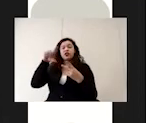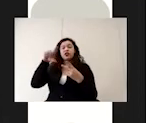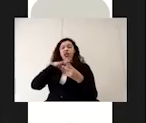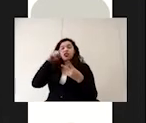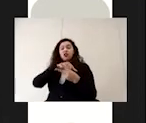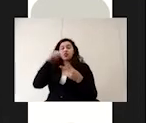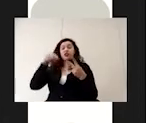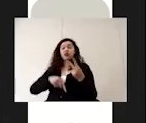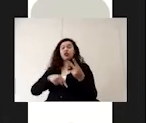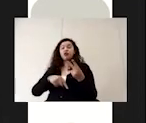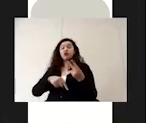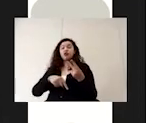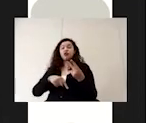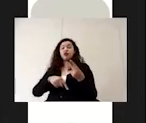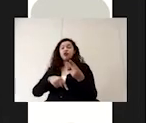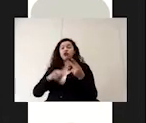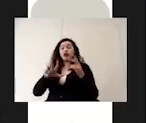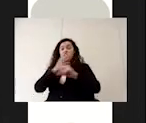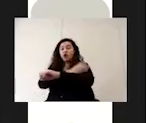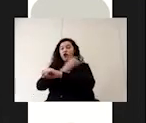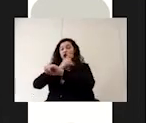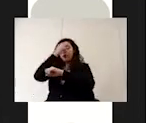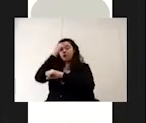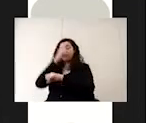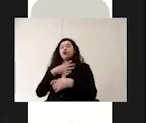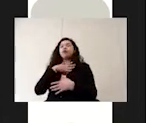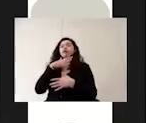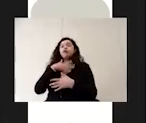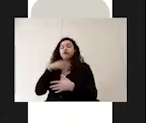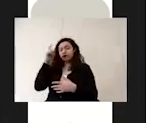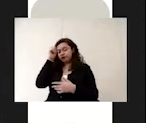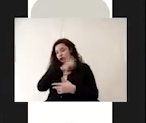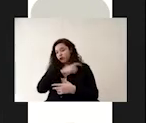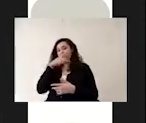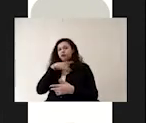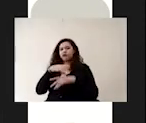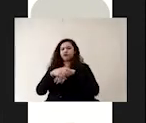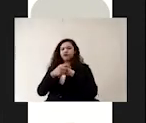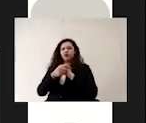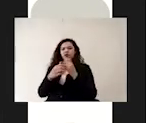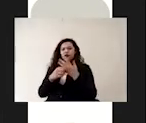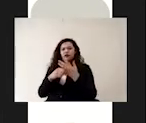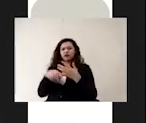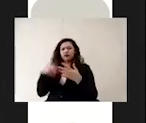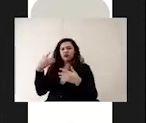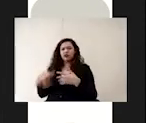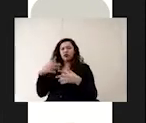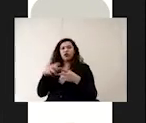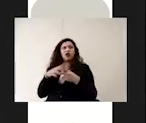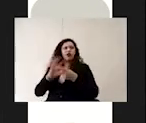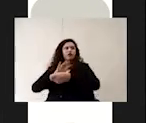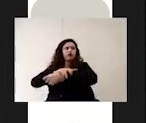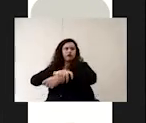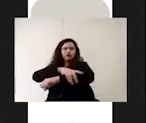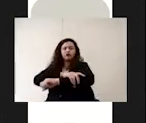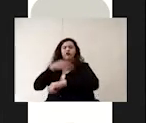de estos acompañado de dificultad para respirar dolor de articulaciones dolor muscular dolor o